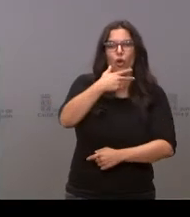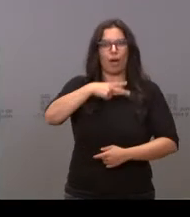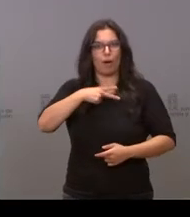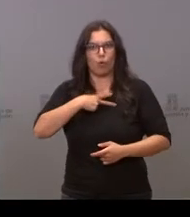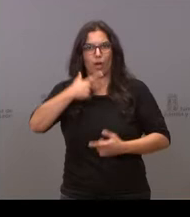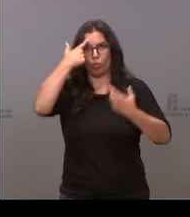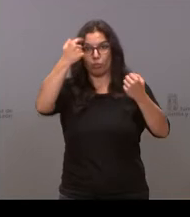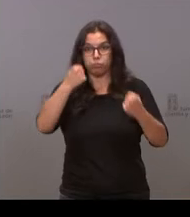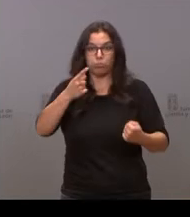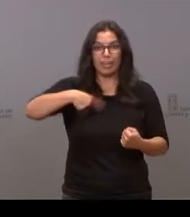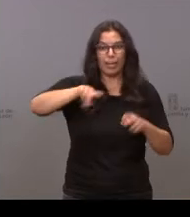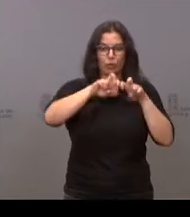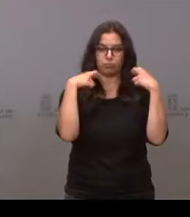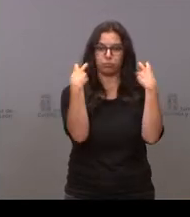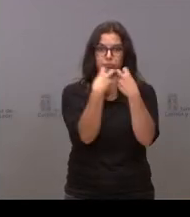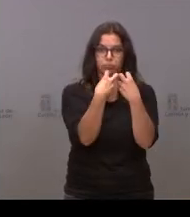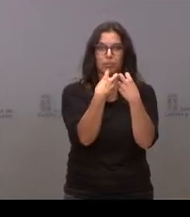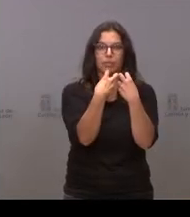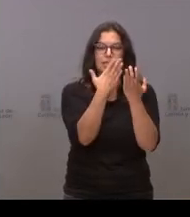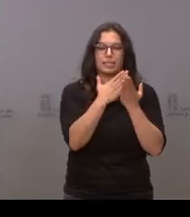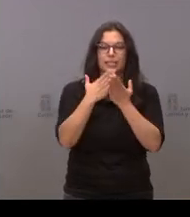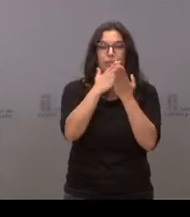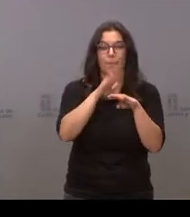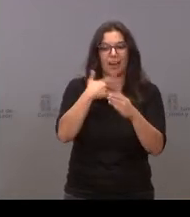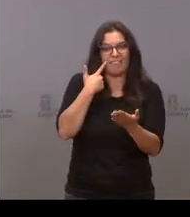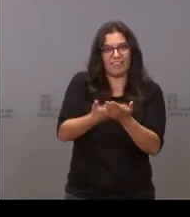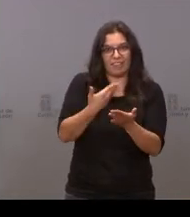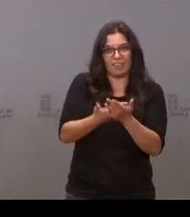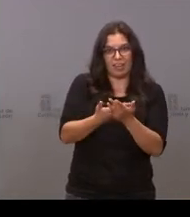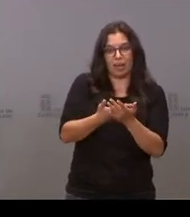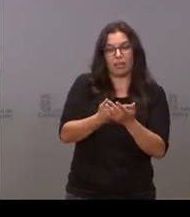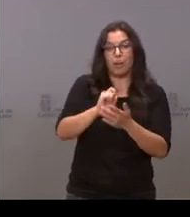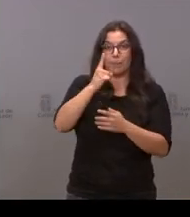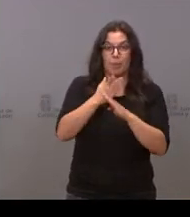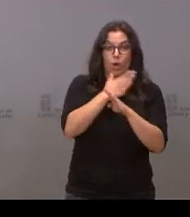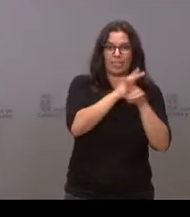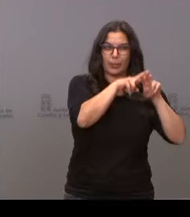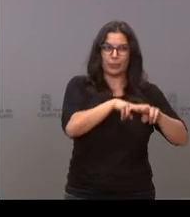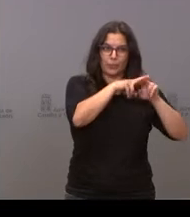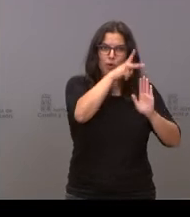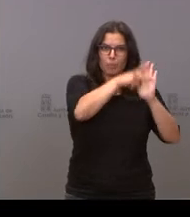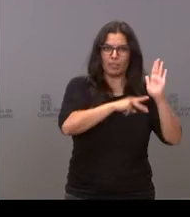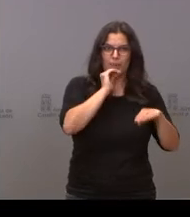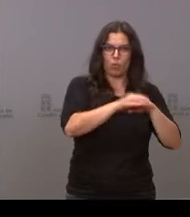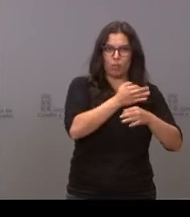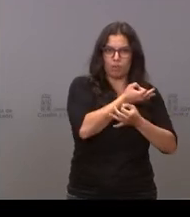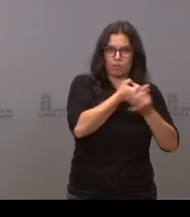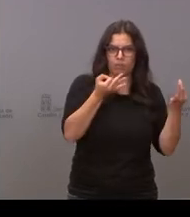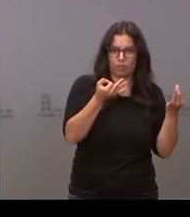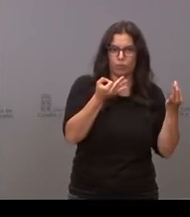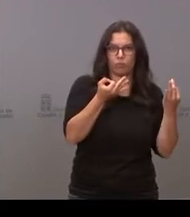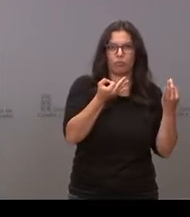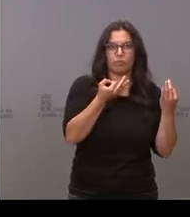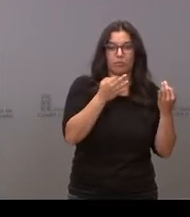que trabajen para verificar de forma previa y controlar a posteriori que se cumple con la normativa y leyes establecidas en torno